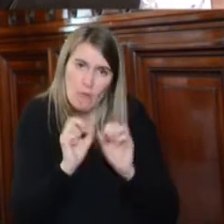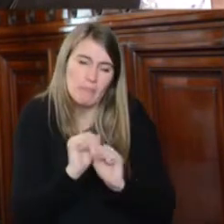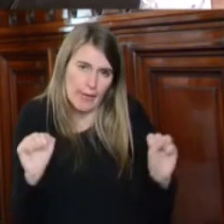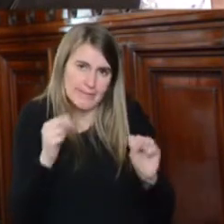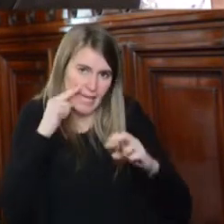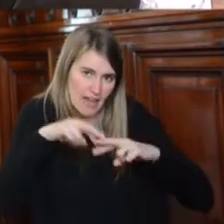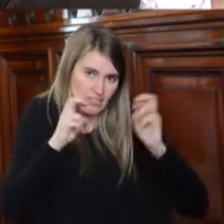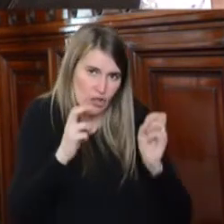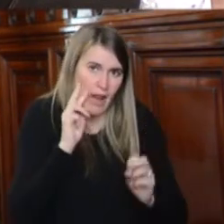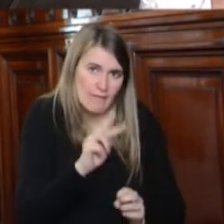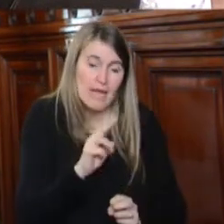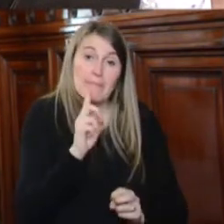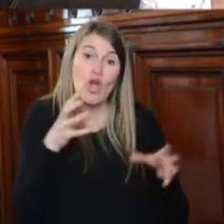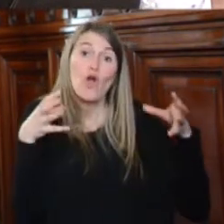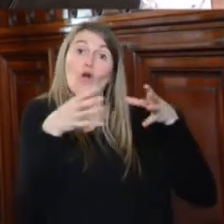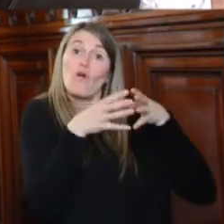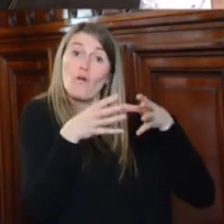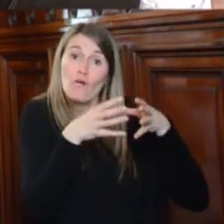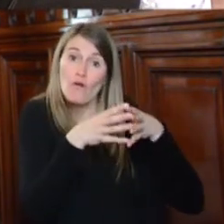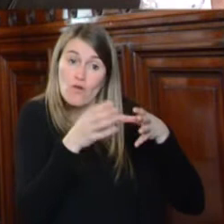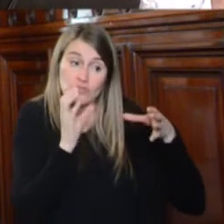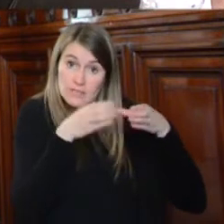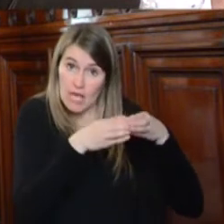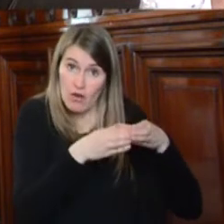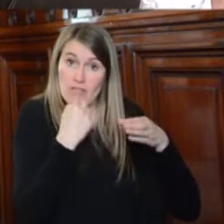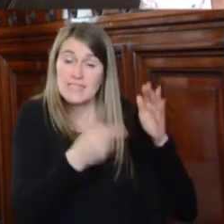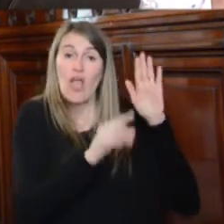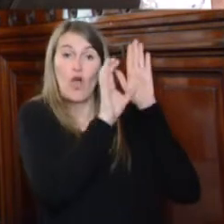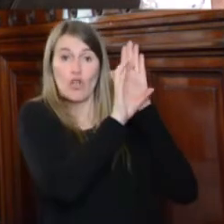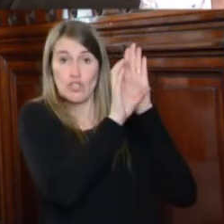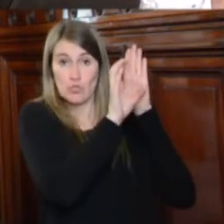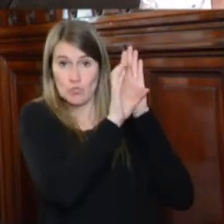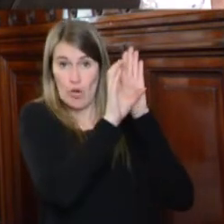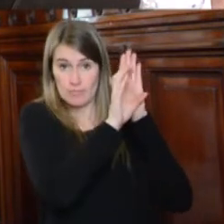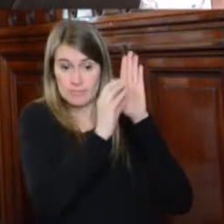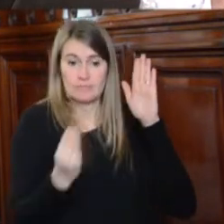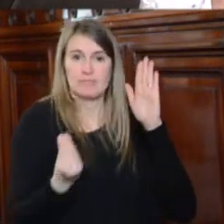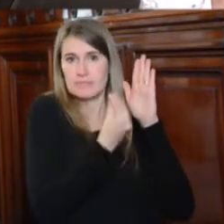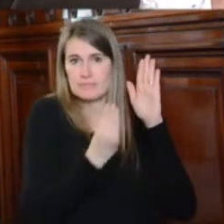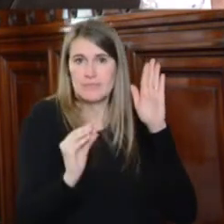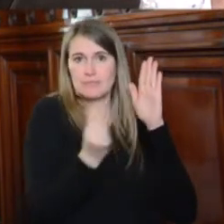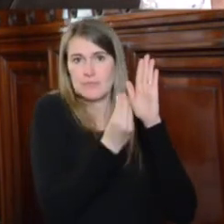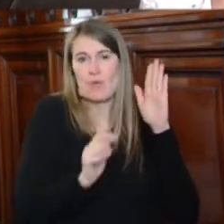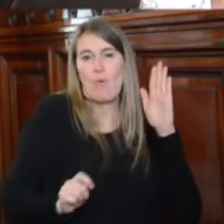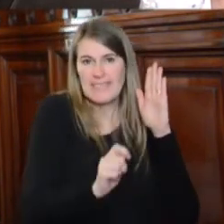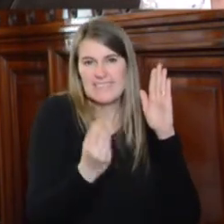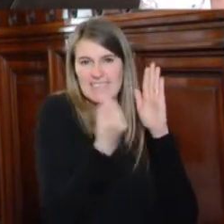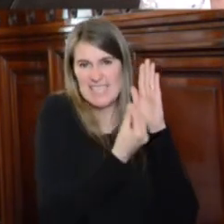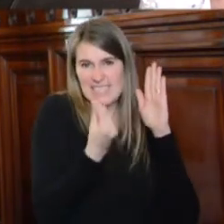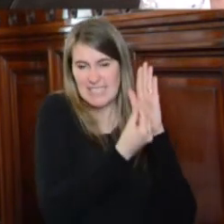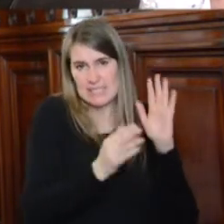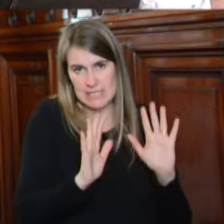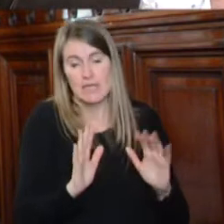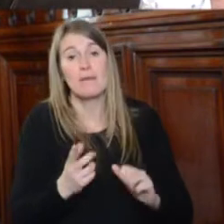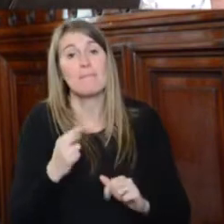es que el Consejo surge de la Constitución Nacional, su conformación. Pero lo que tengo que decir es que